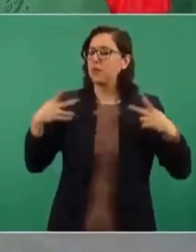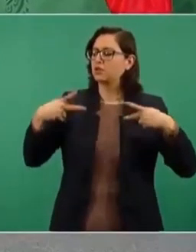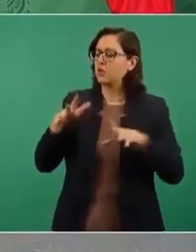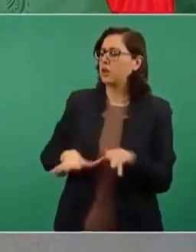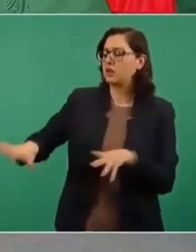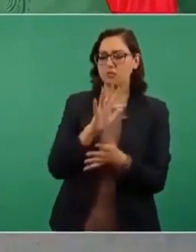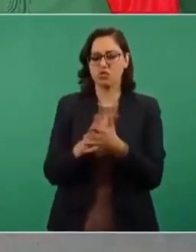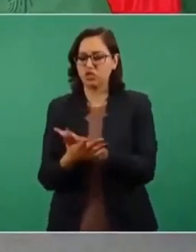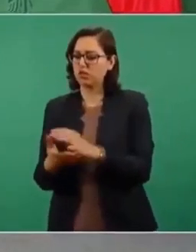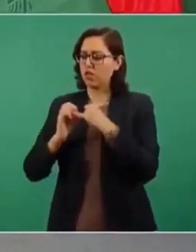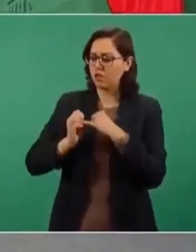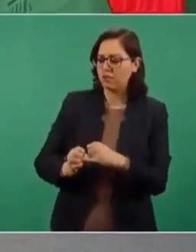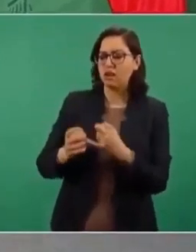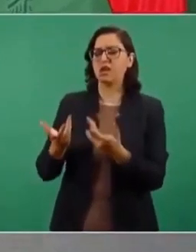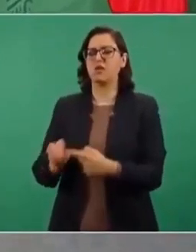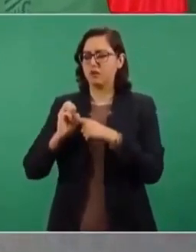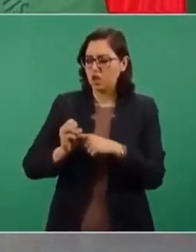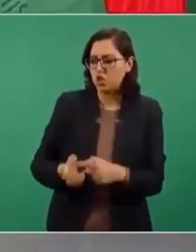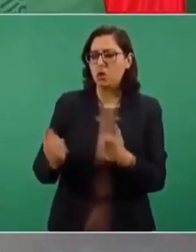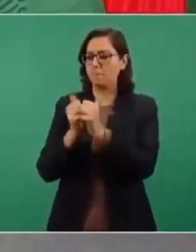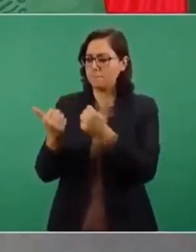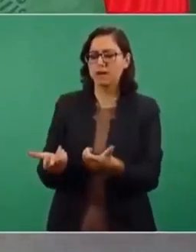tortilla y el pan.